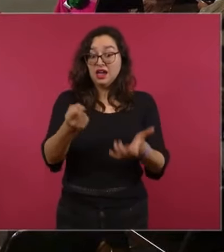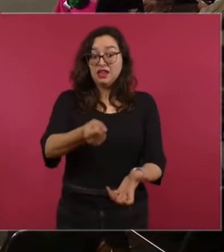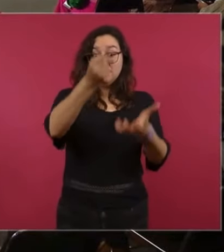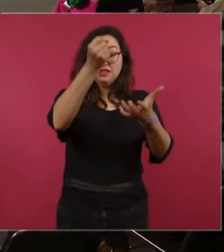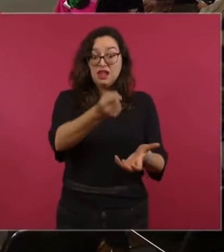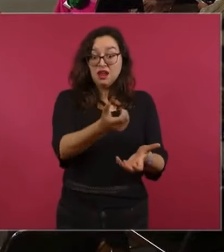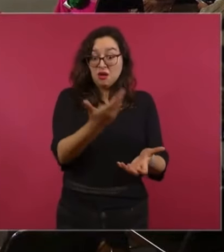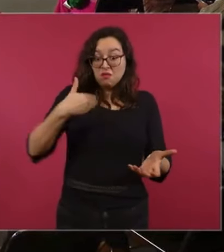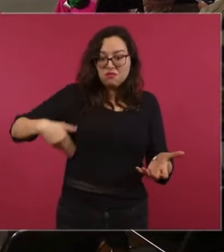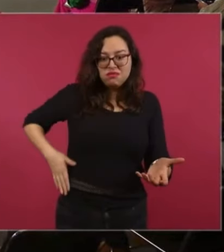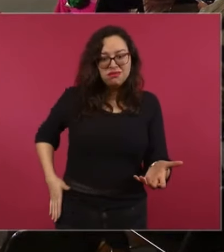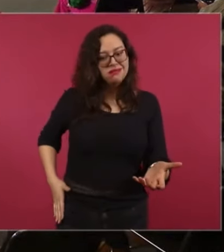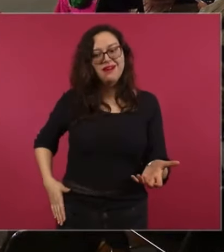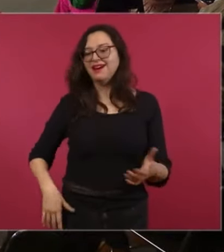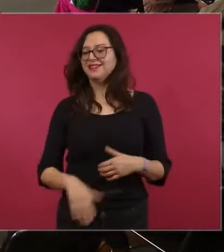que ellos